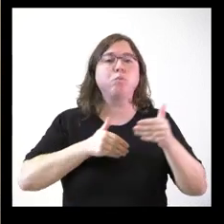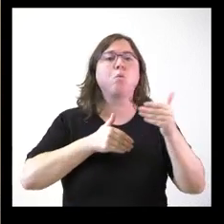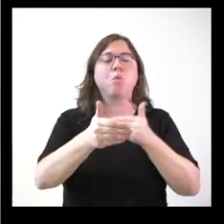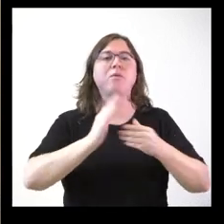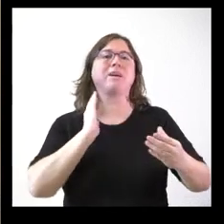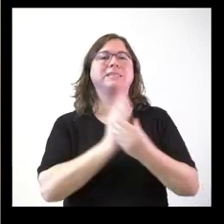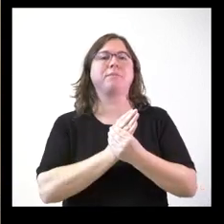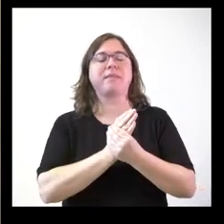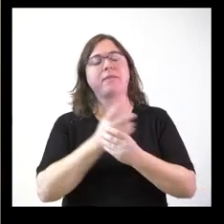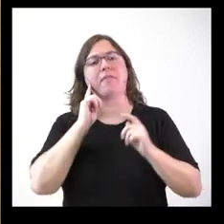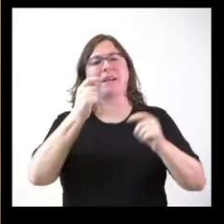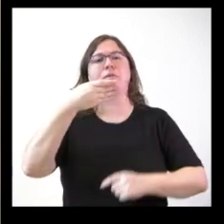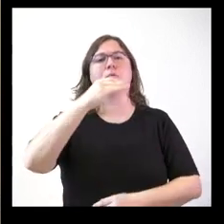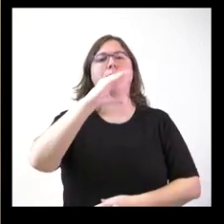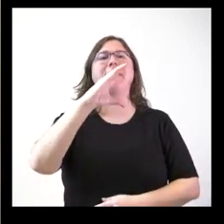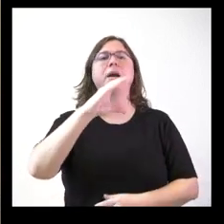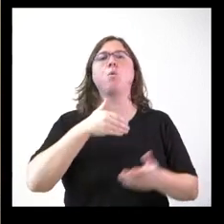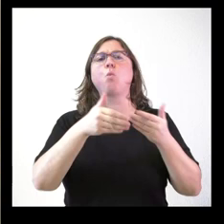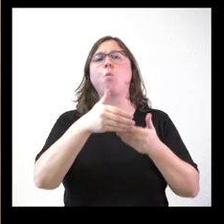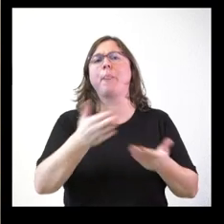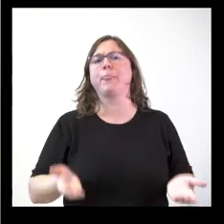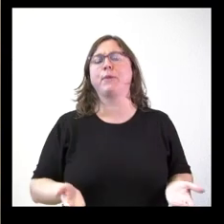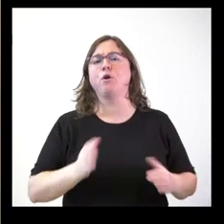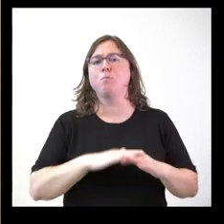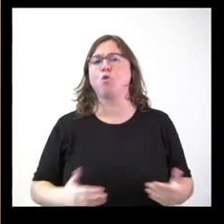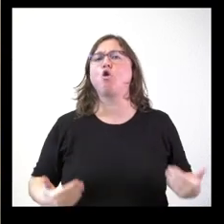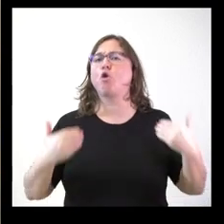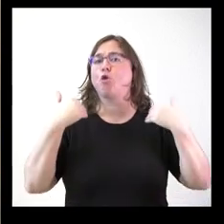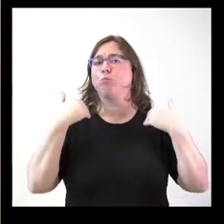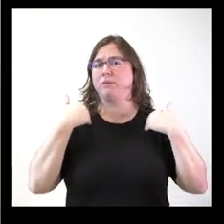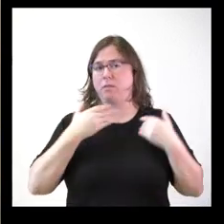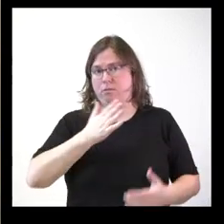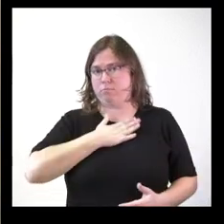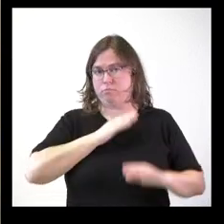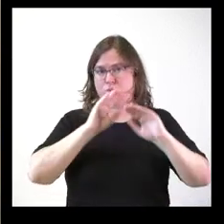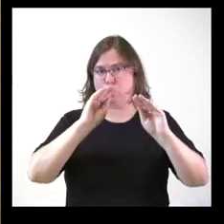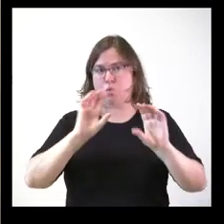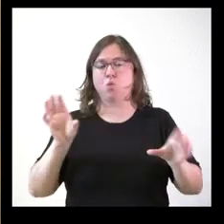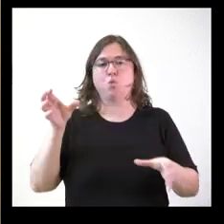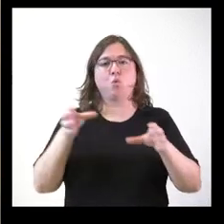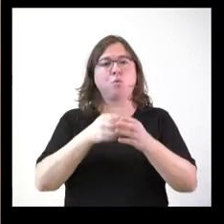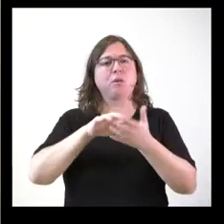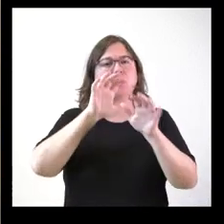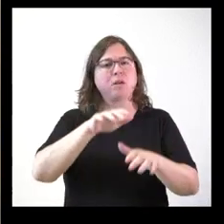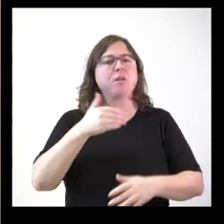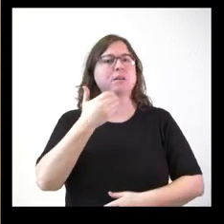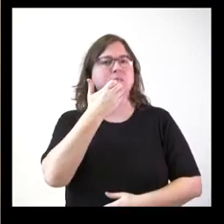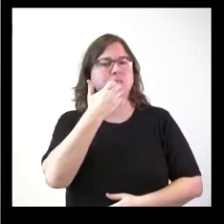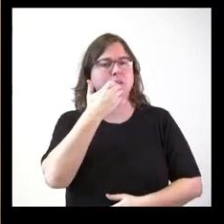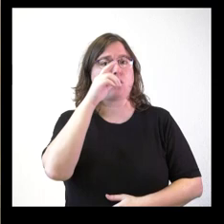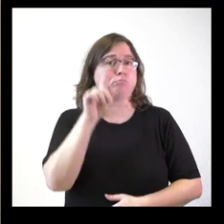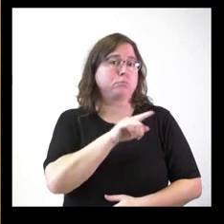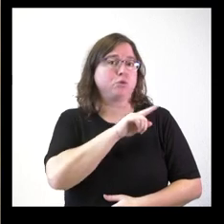declaración BIC? Si es que no lo han hecho ya, porque es una competencia directa de la Junta de Castilla y León, y si le van a dar una